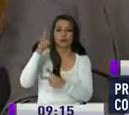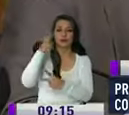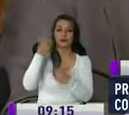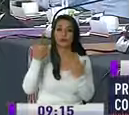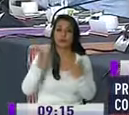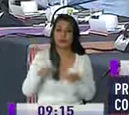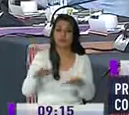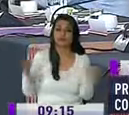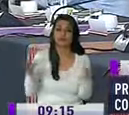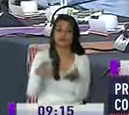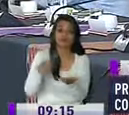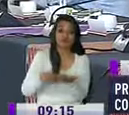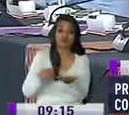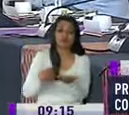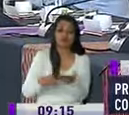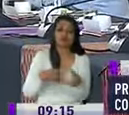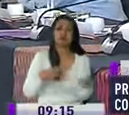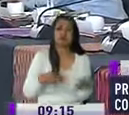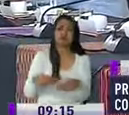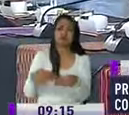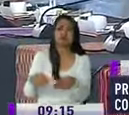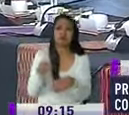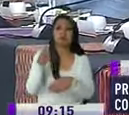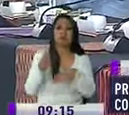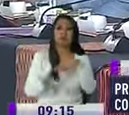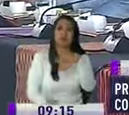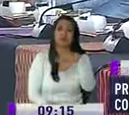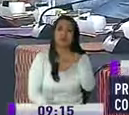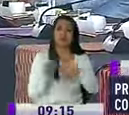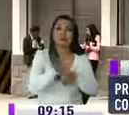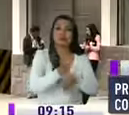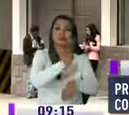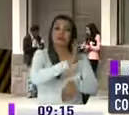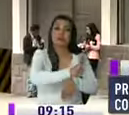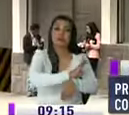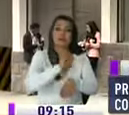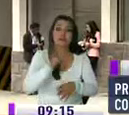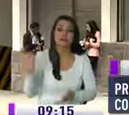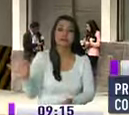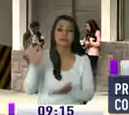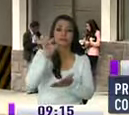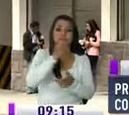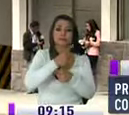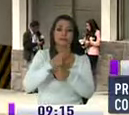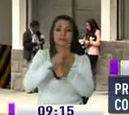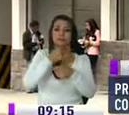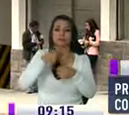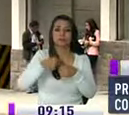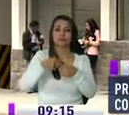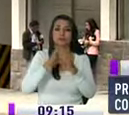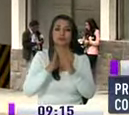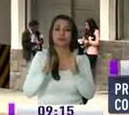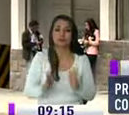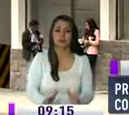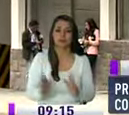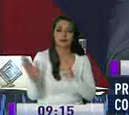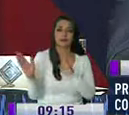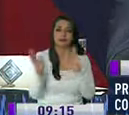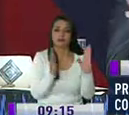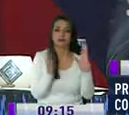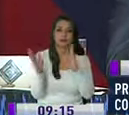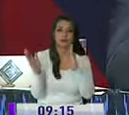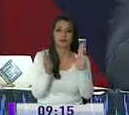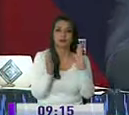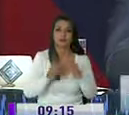fue analizar los mecanismos y plazos que desde la legislatura se tiene para la elección del consejo de participación ciudadana transitorio